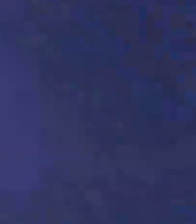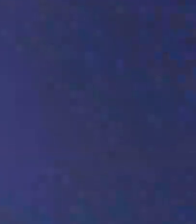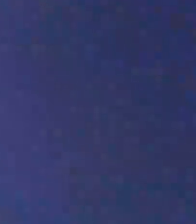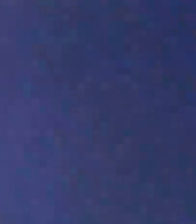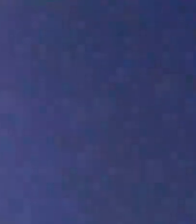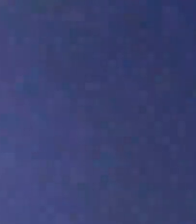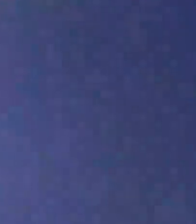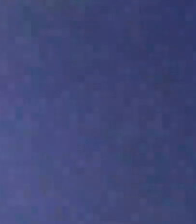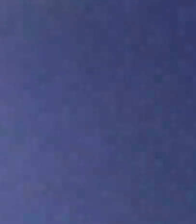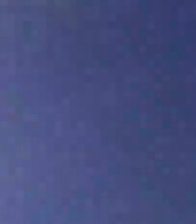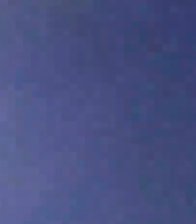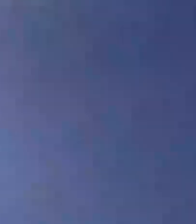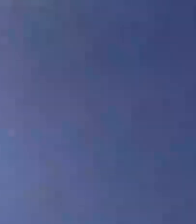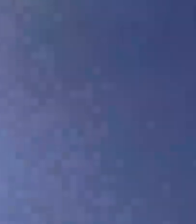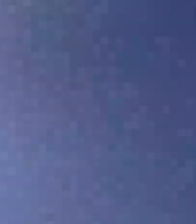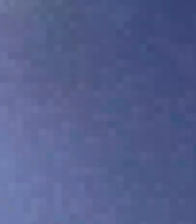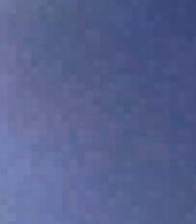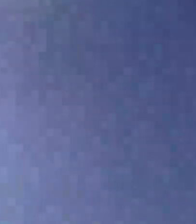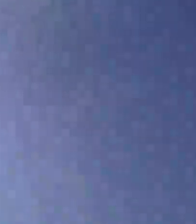un país mejor